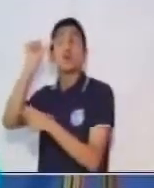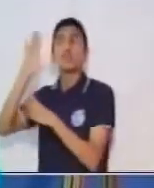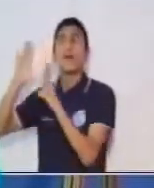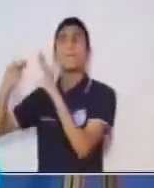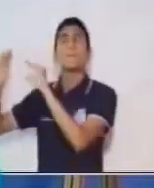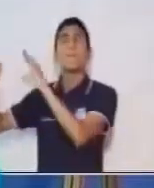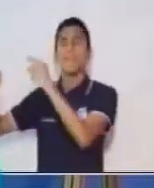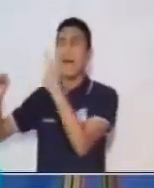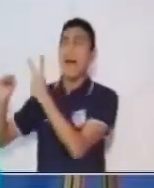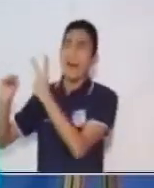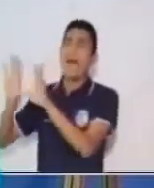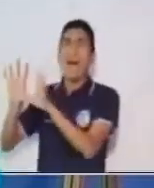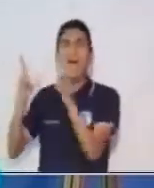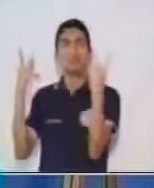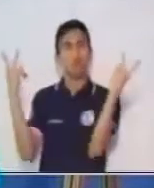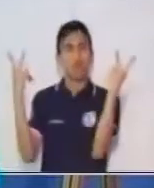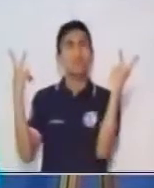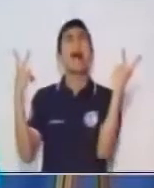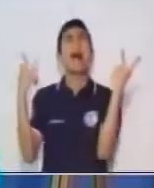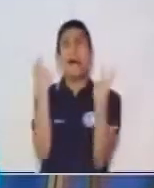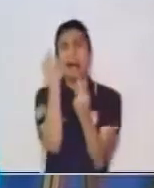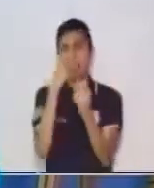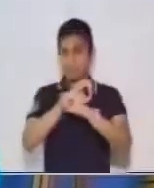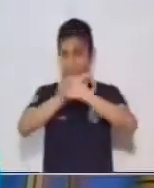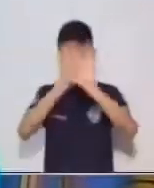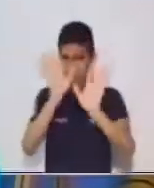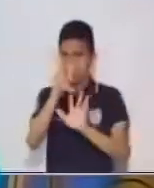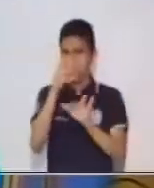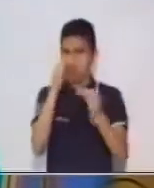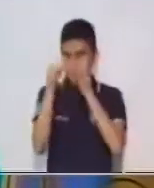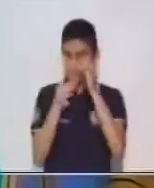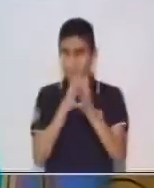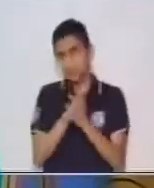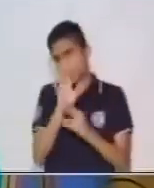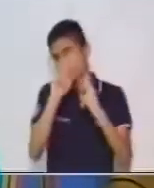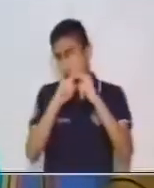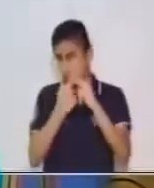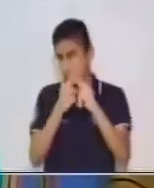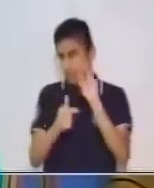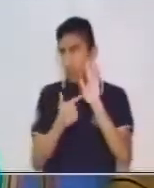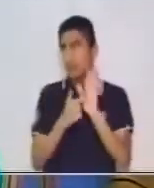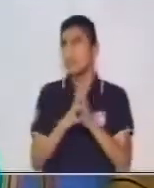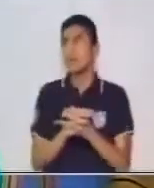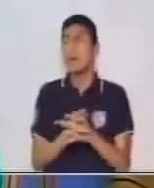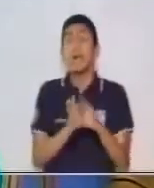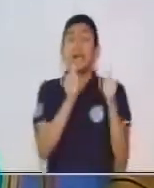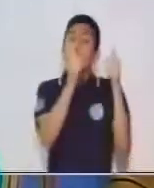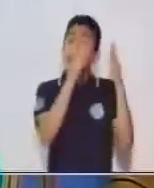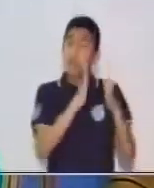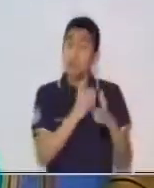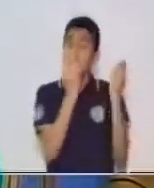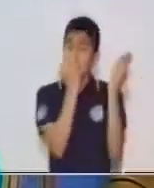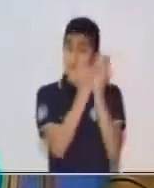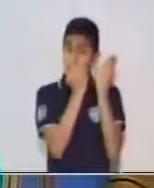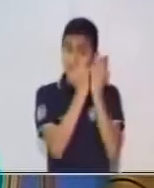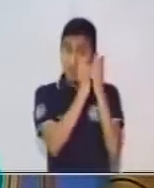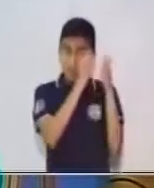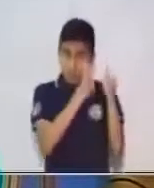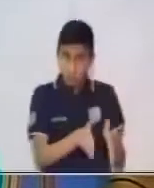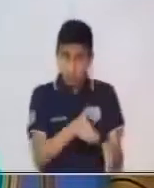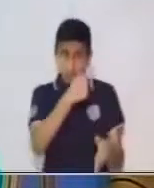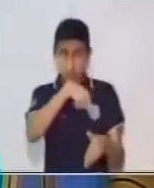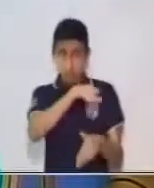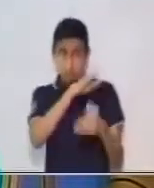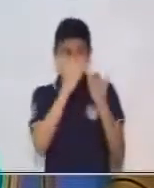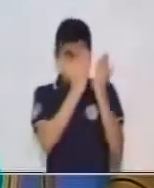identificando cada una de ellas. Iniciando entonces, los alumnos estudian la lección.